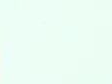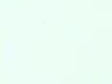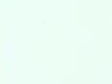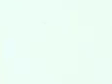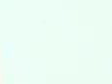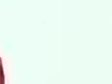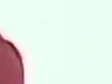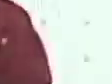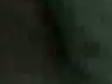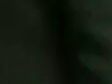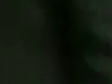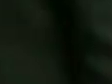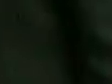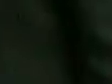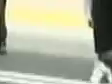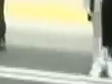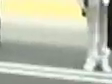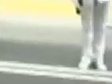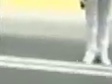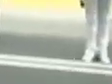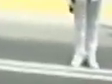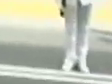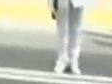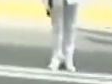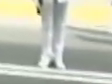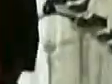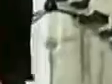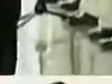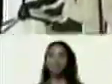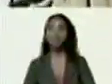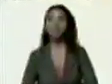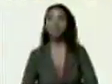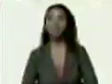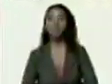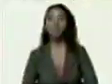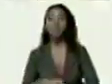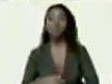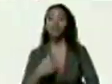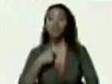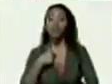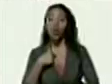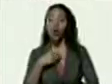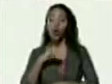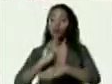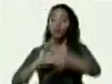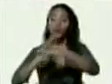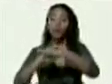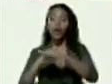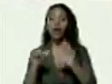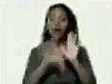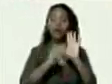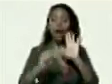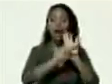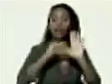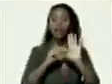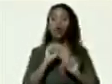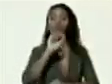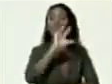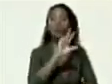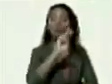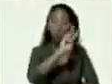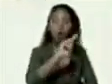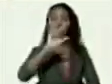he sido citado a este alto tribunal por sentencia firme contenido en el artículo 231 de la